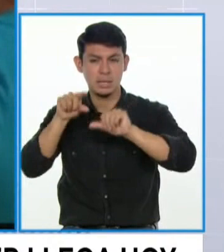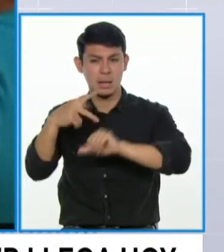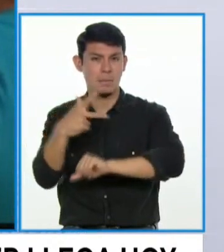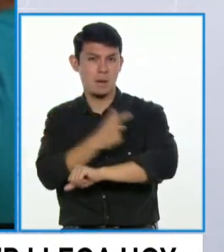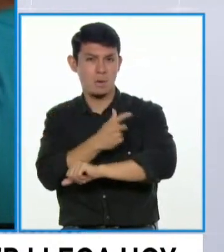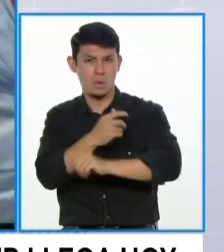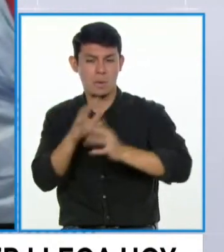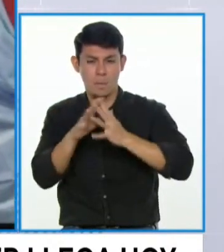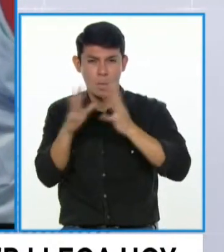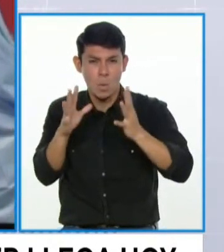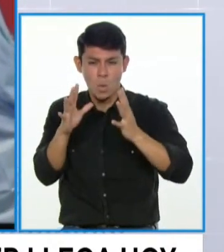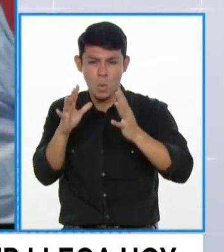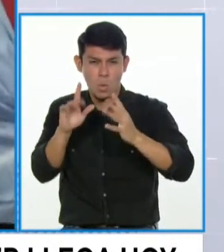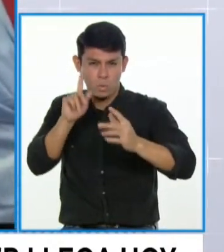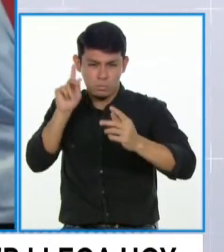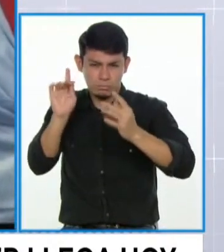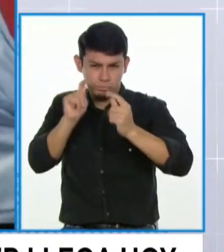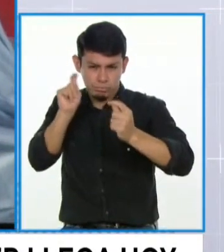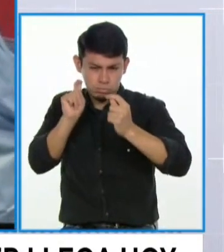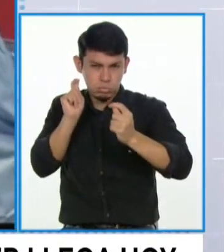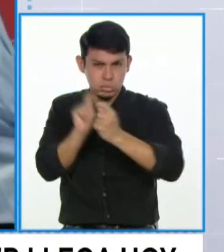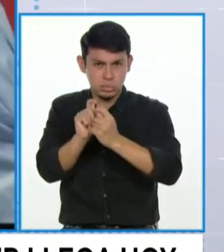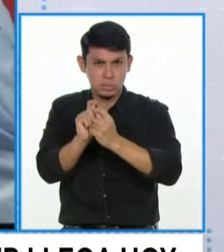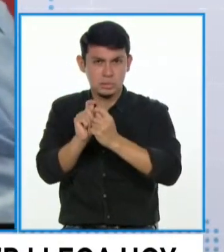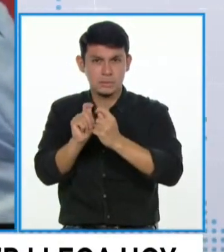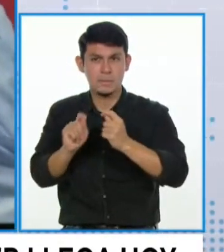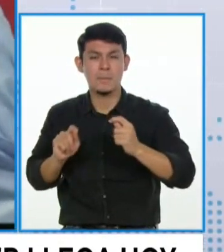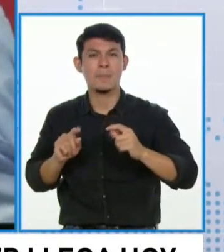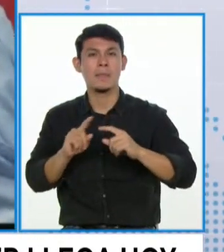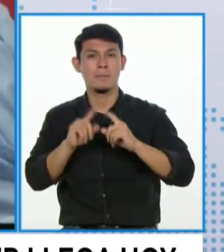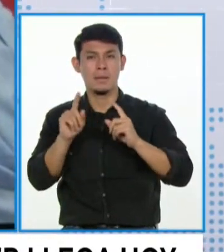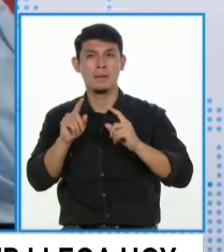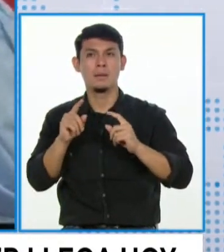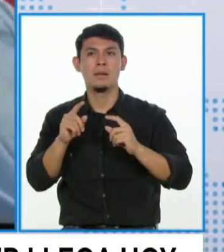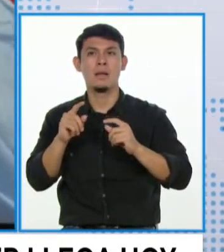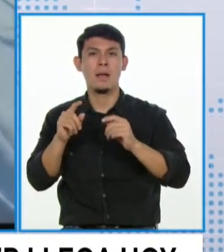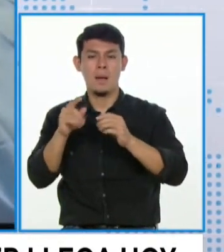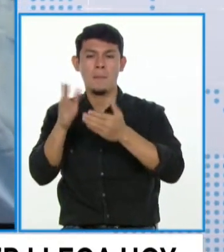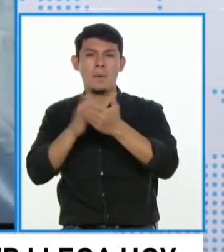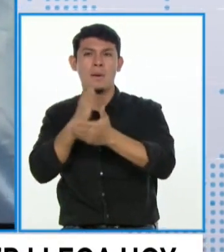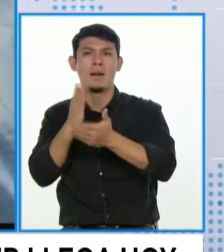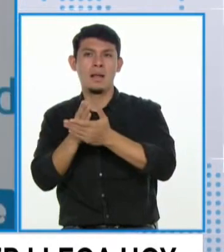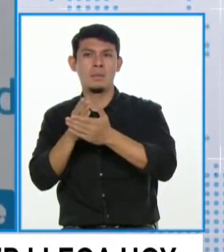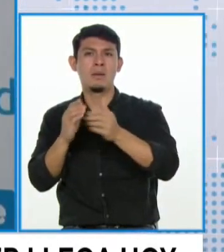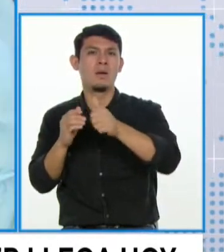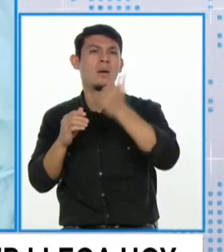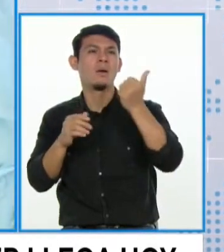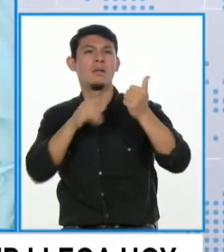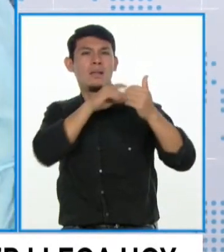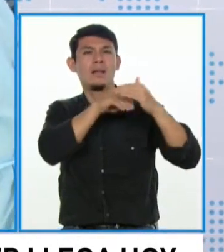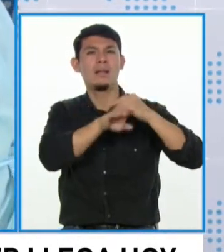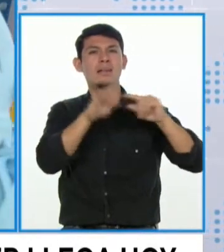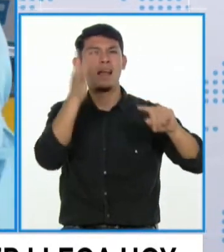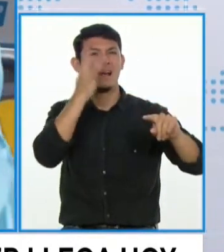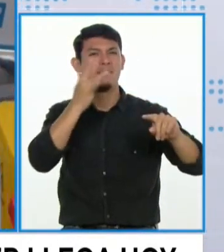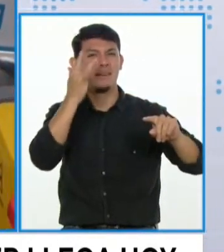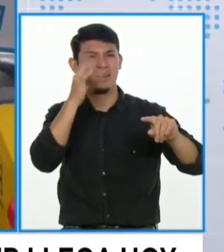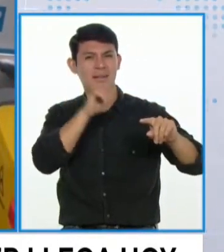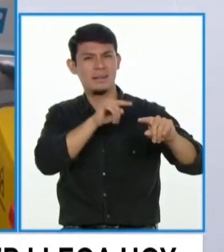vacuna muy precisa, ¿no? Y tenía este problema de que había perdido eficacia contra la variante sudafricana porque precisamente